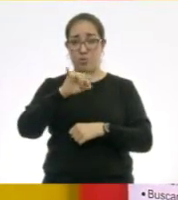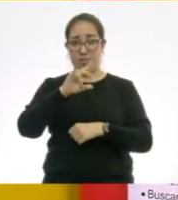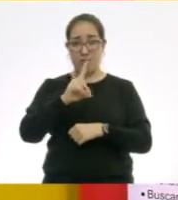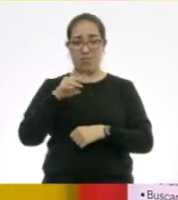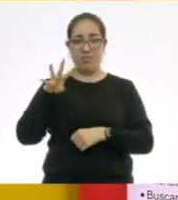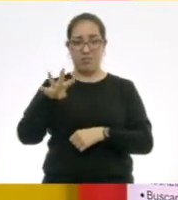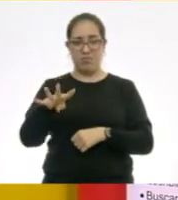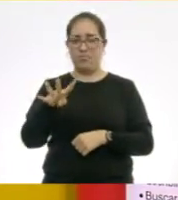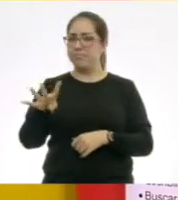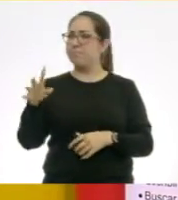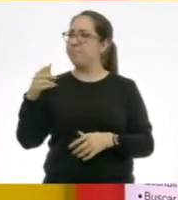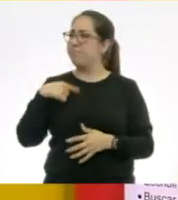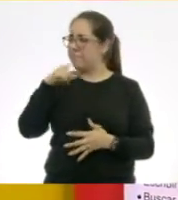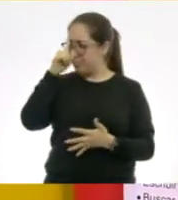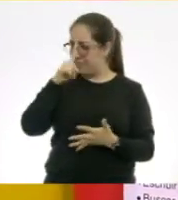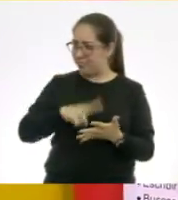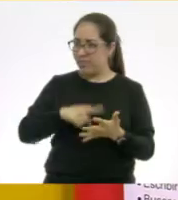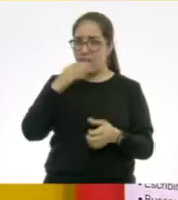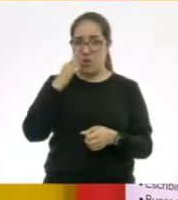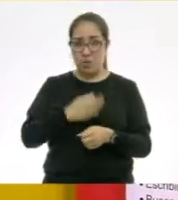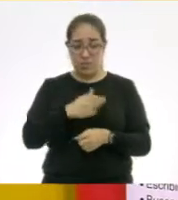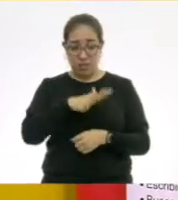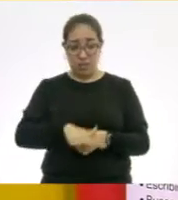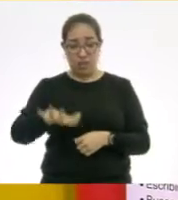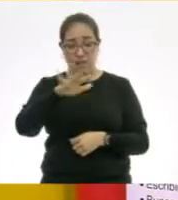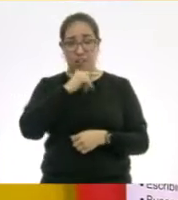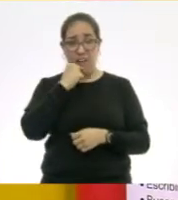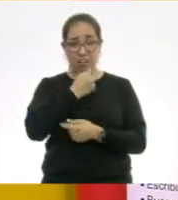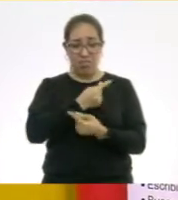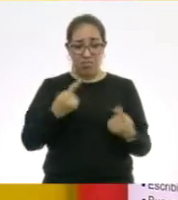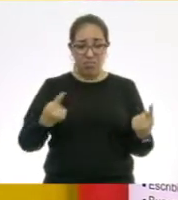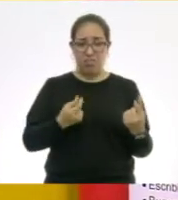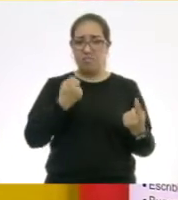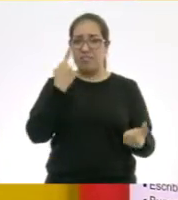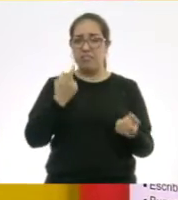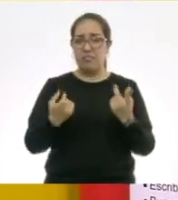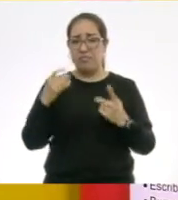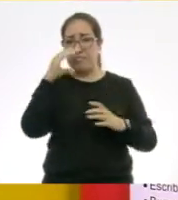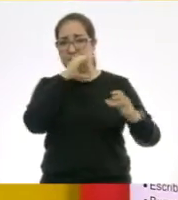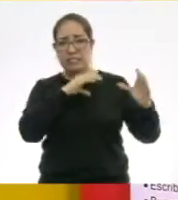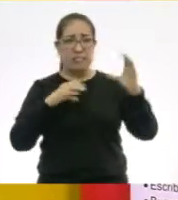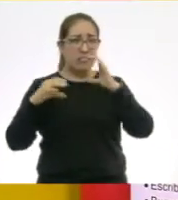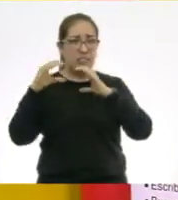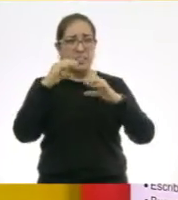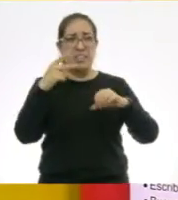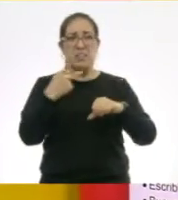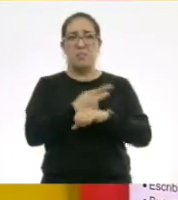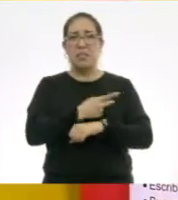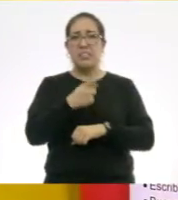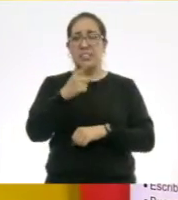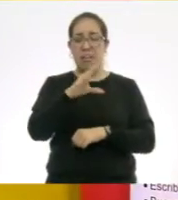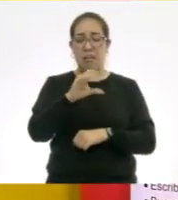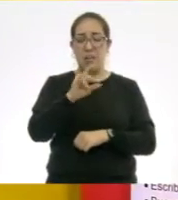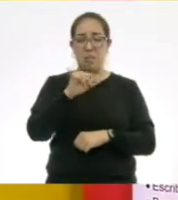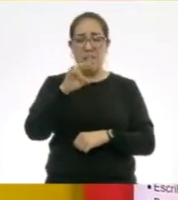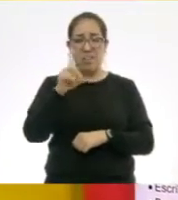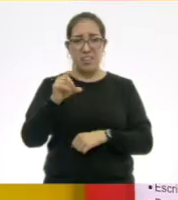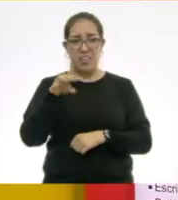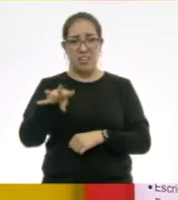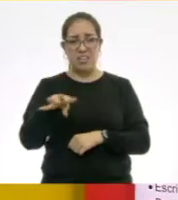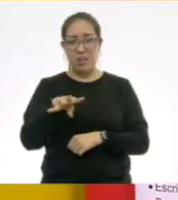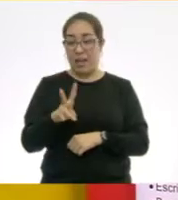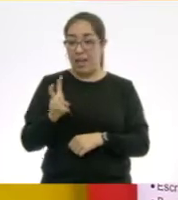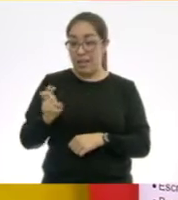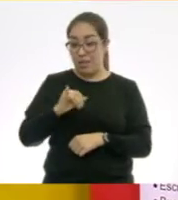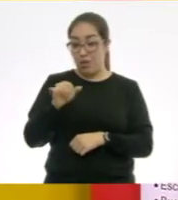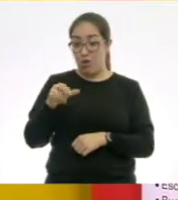ahora en casa están muy curiosos por saber qué es el COVID porque lo oyen en todas partes. Y lo que está increíble es que, por ejemplo, Jorge ahora